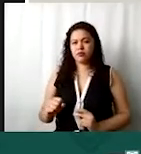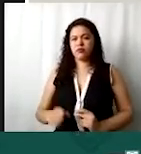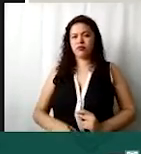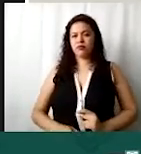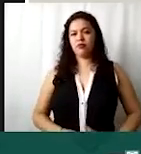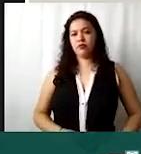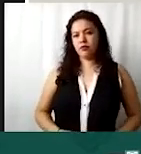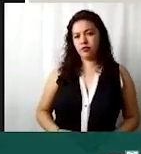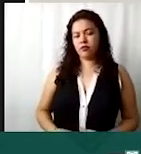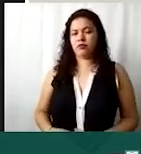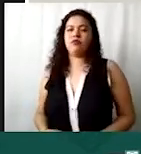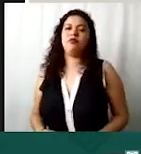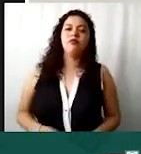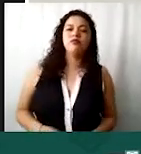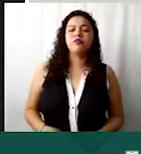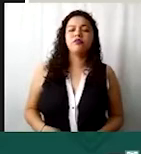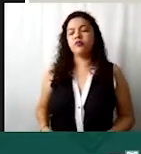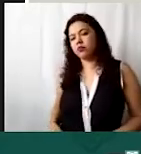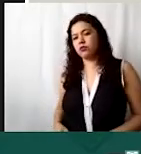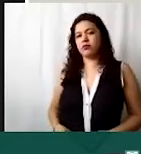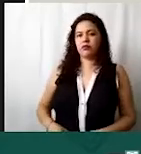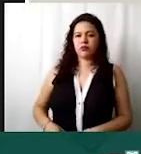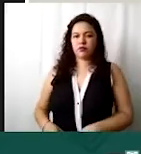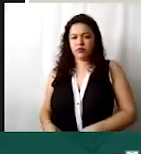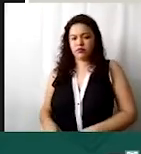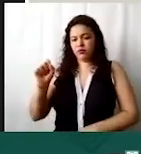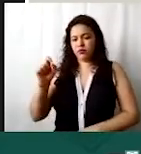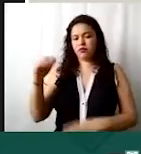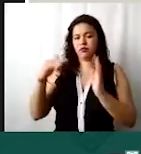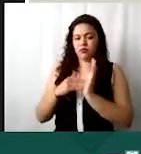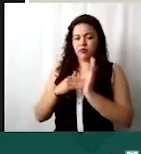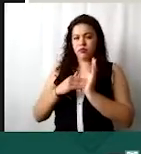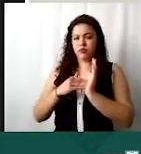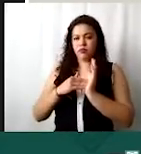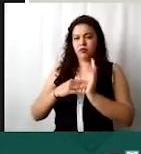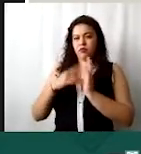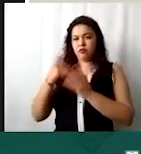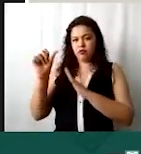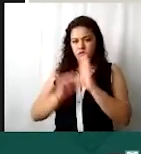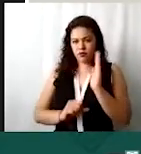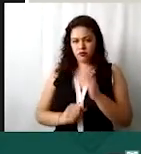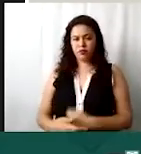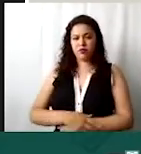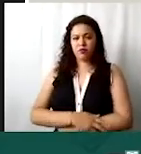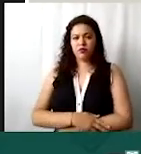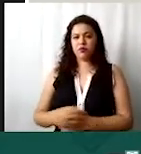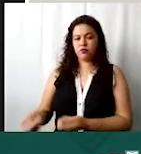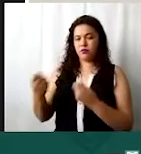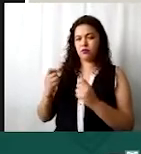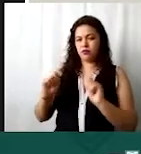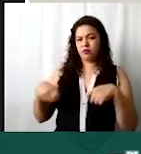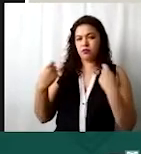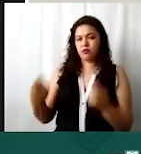vamos a suponer que recibimos 20 mil mensuales le damos asignar y